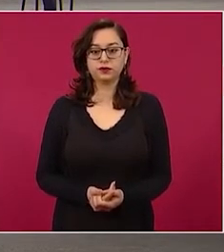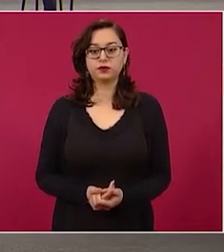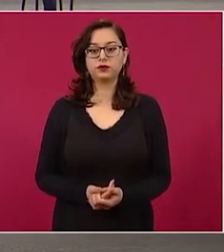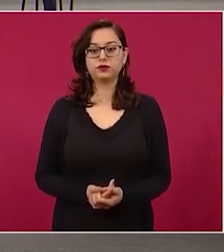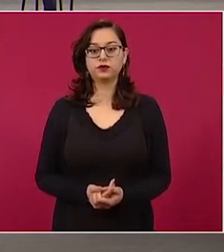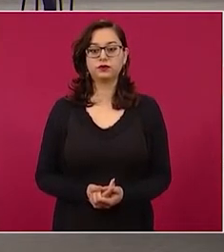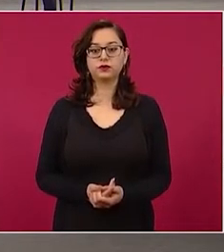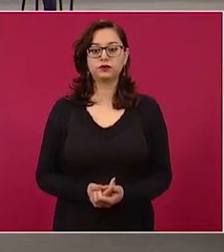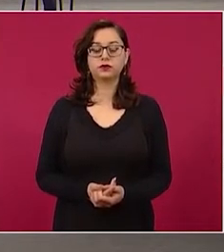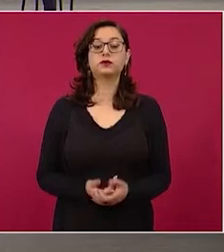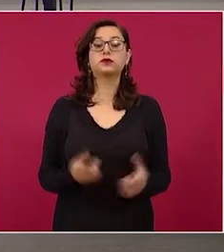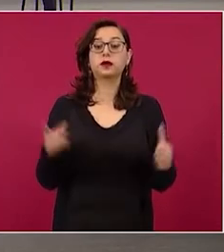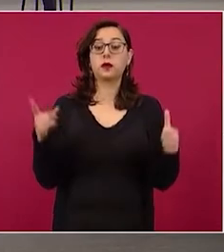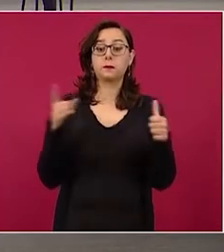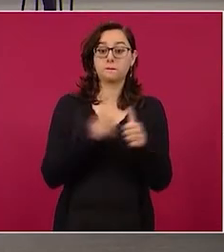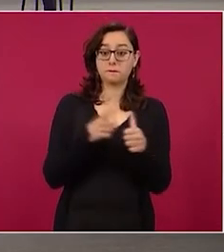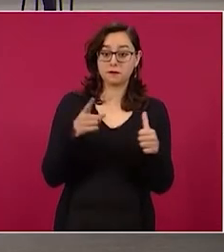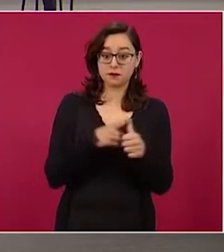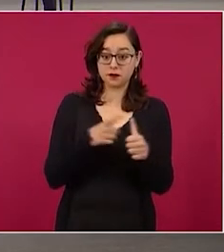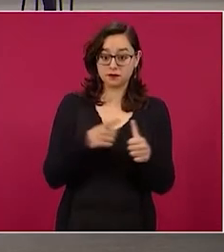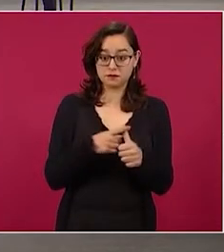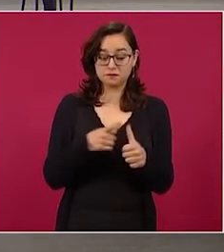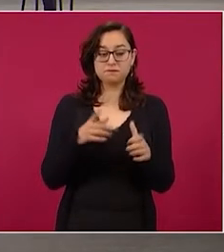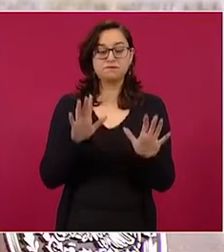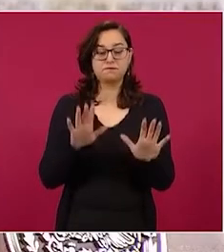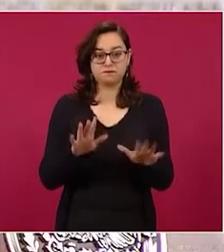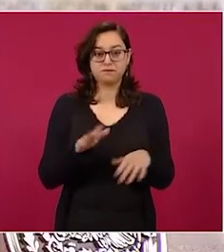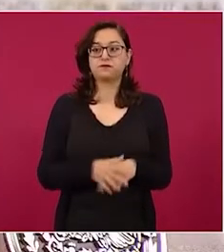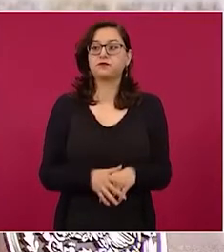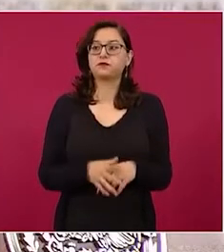¿Cómo preocupa por mi estado de salud?